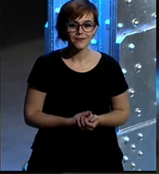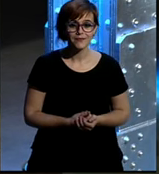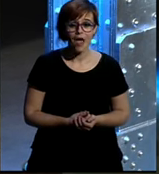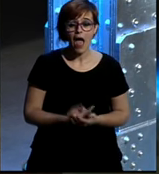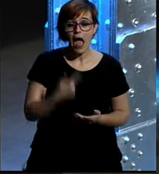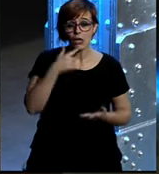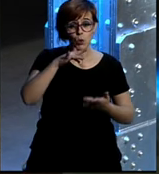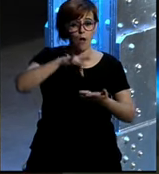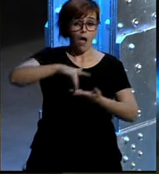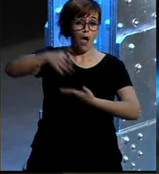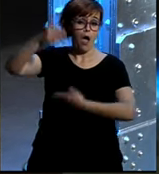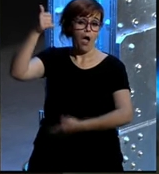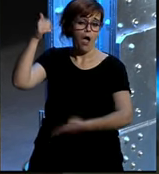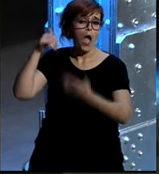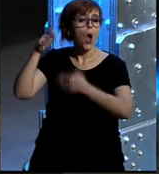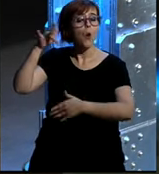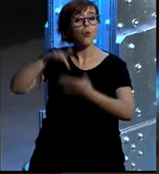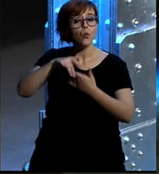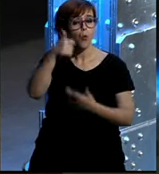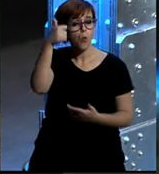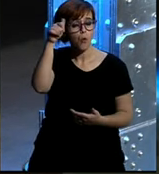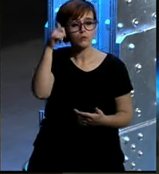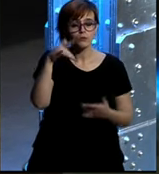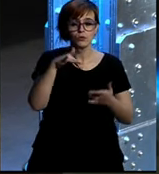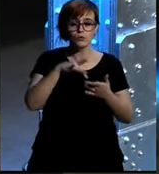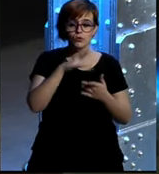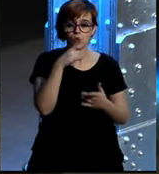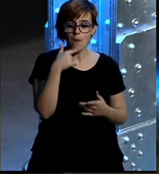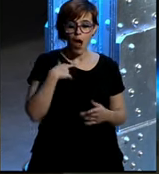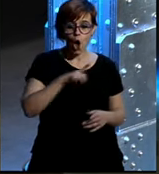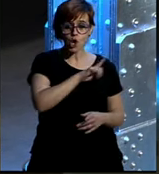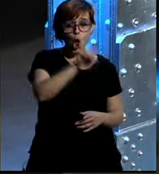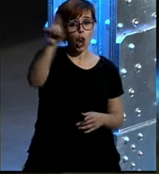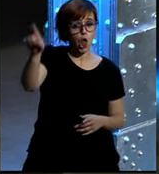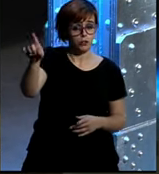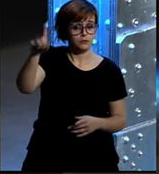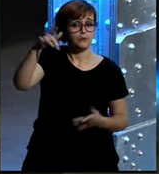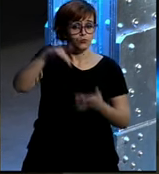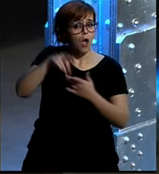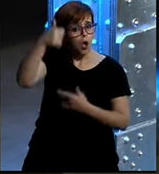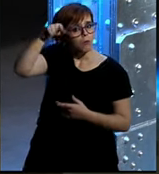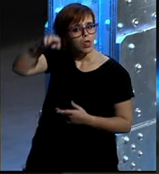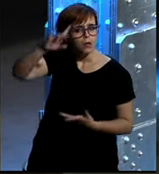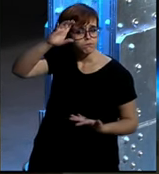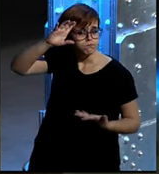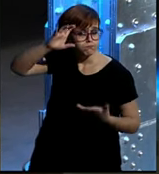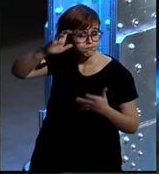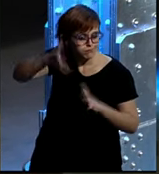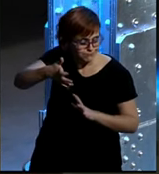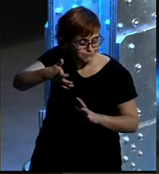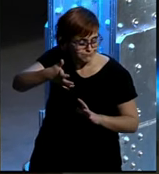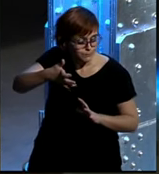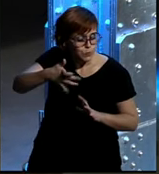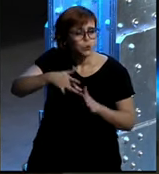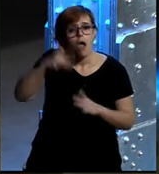había en su día un señor que se llamaba Cristóbal Colón y se volvió loco tan loco que imaginó que